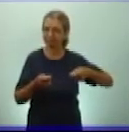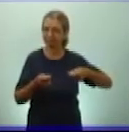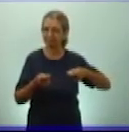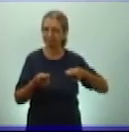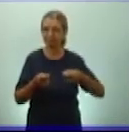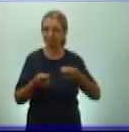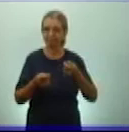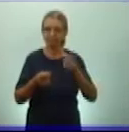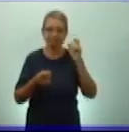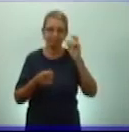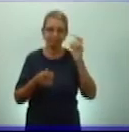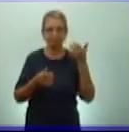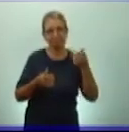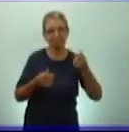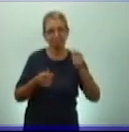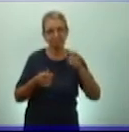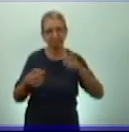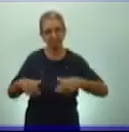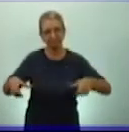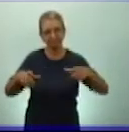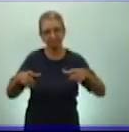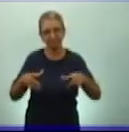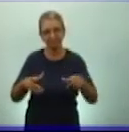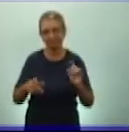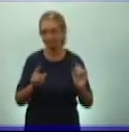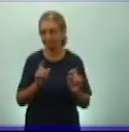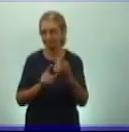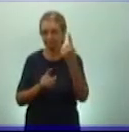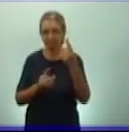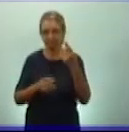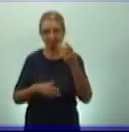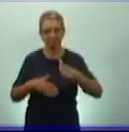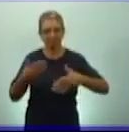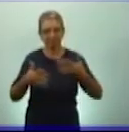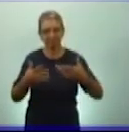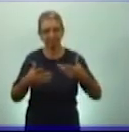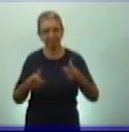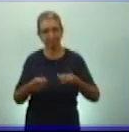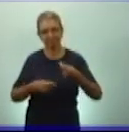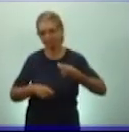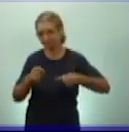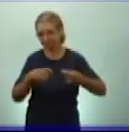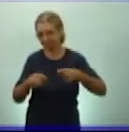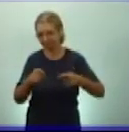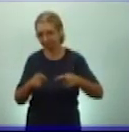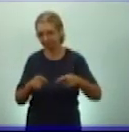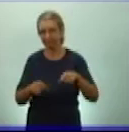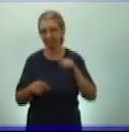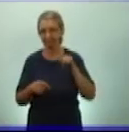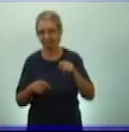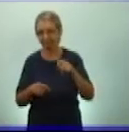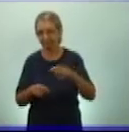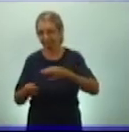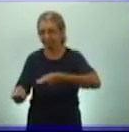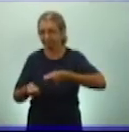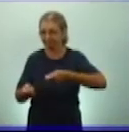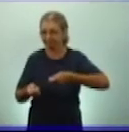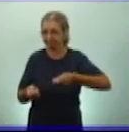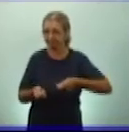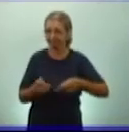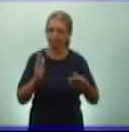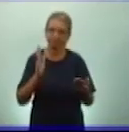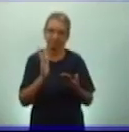también para los incas la principal actividad económica. De ella, de esa agricultura, va a depender en gran medida el